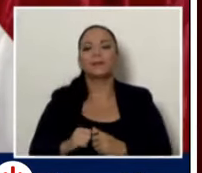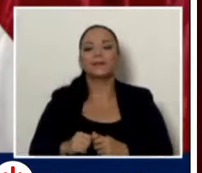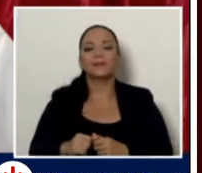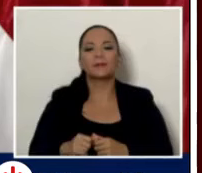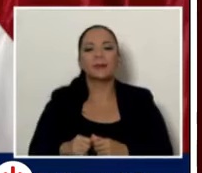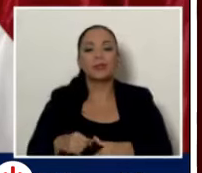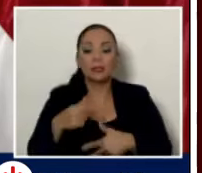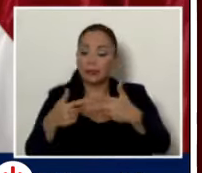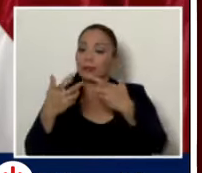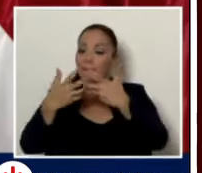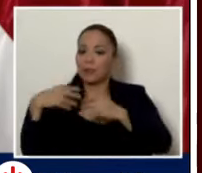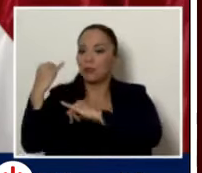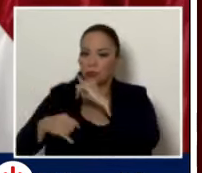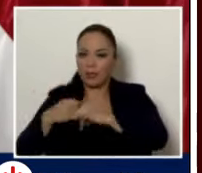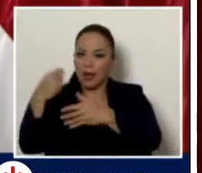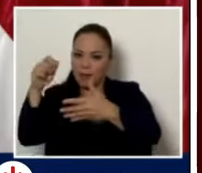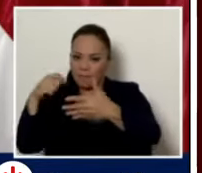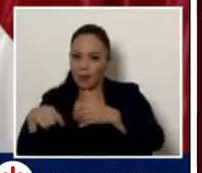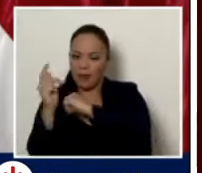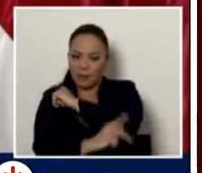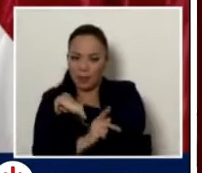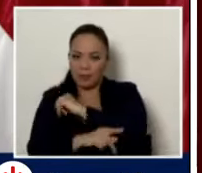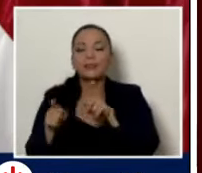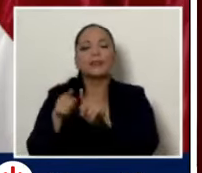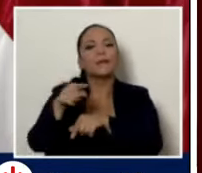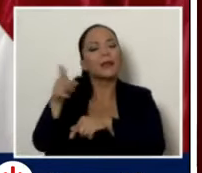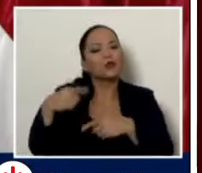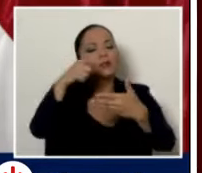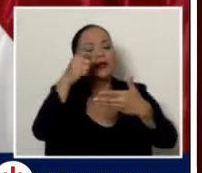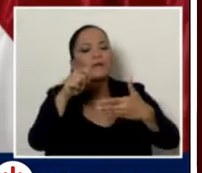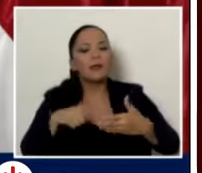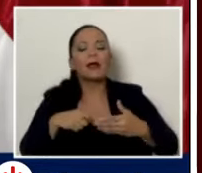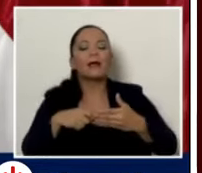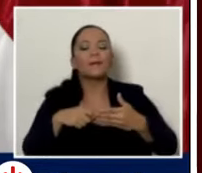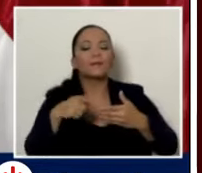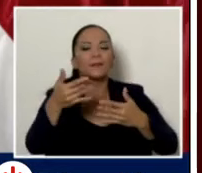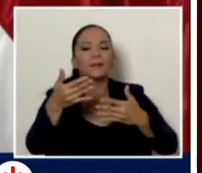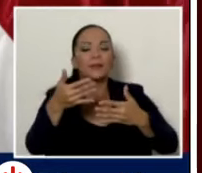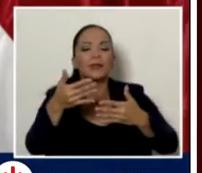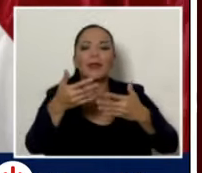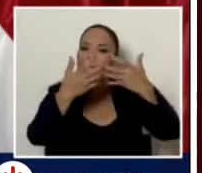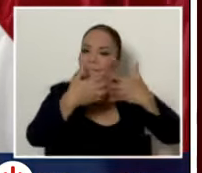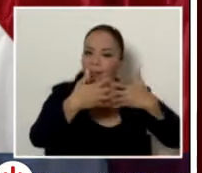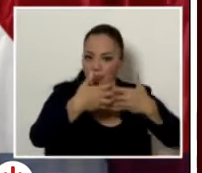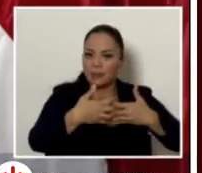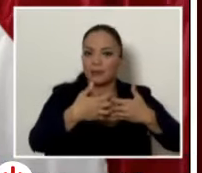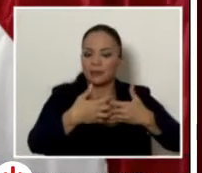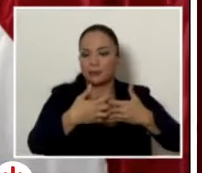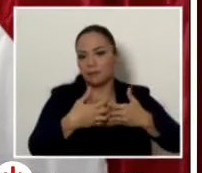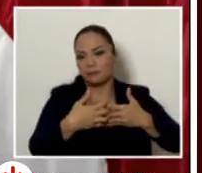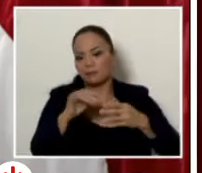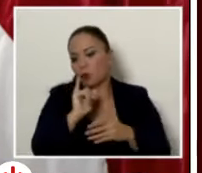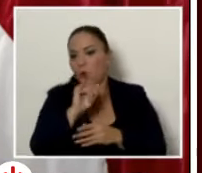califican como país, también califican a empresas emisoras de carácter tan importante como el ICE,